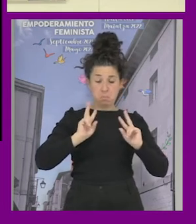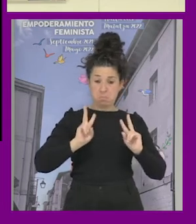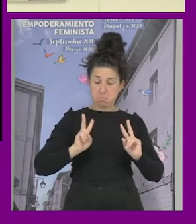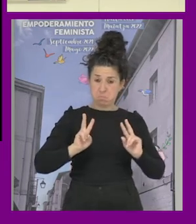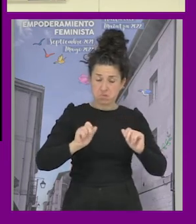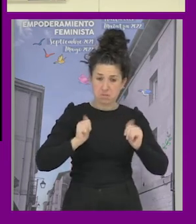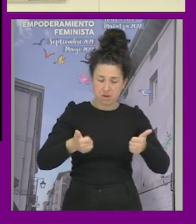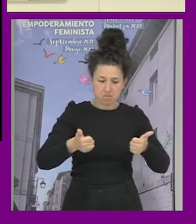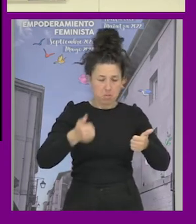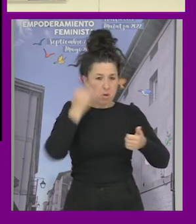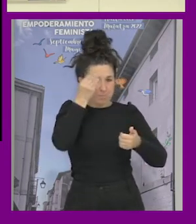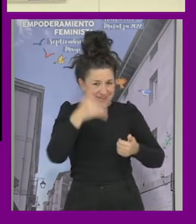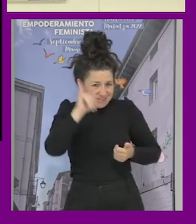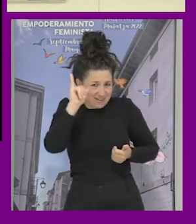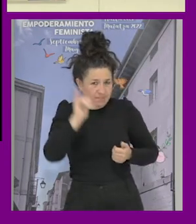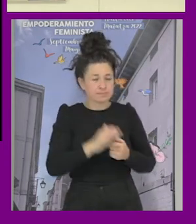impensable